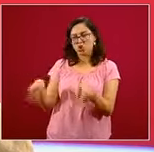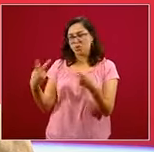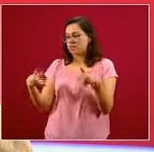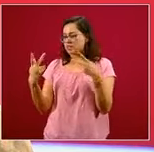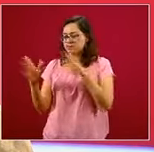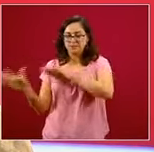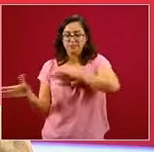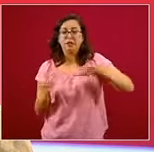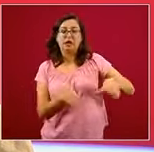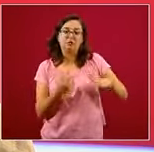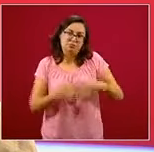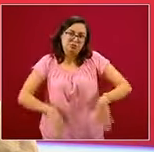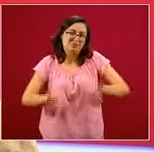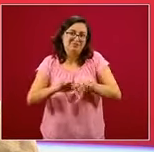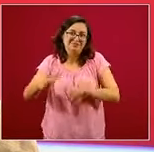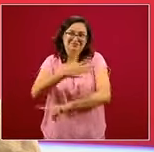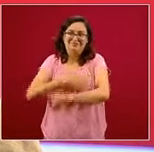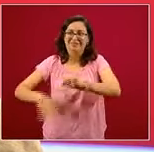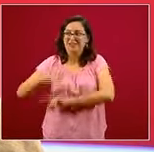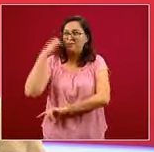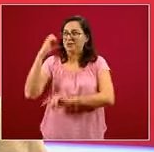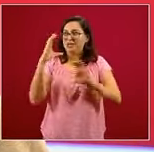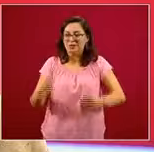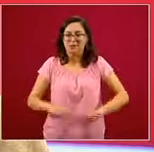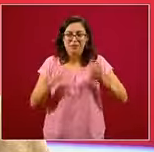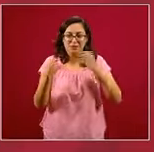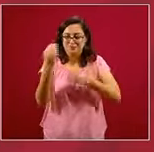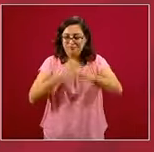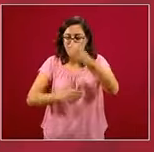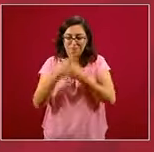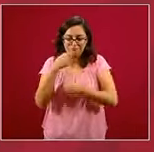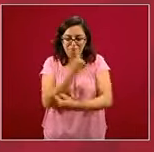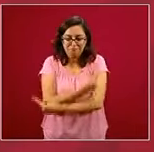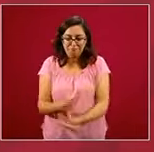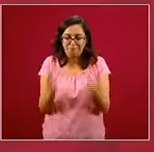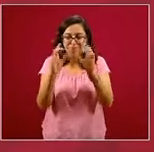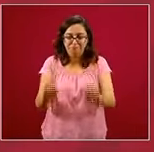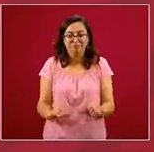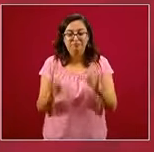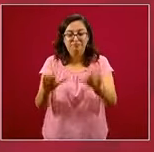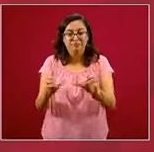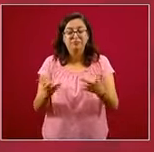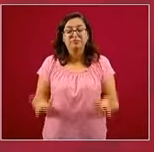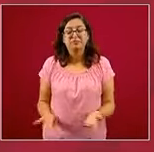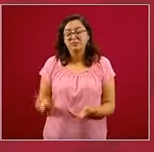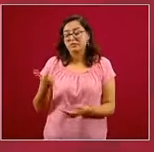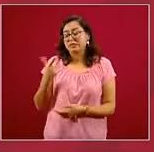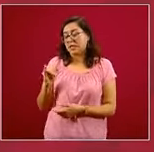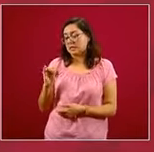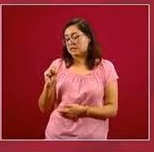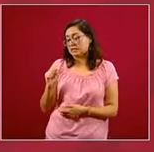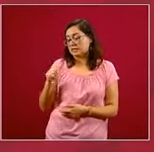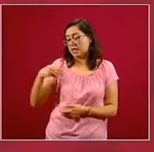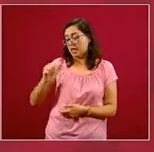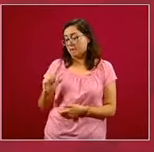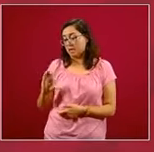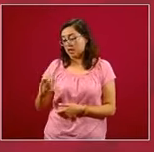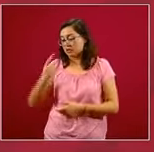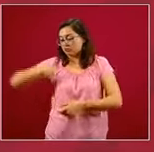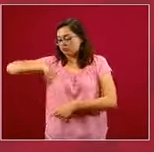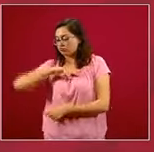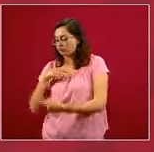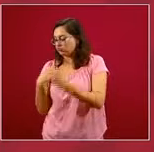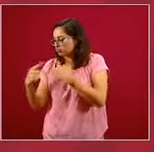cuidar los ambientes escolares y los ambientes alimentarios. Lo estamos revisando precisamente en Gizamac, una de las